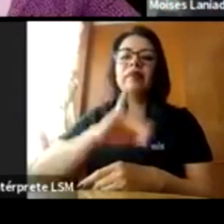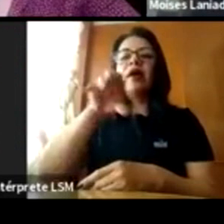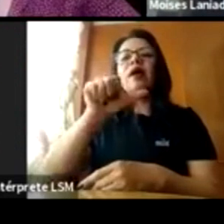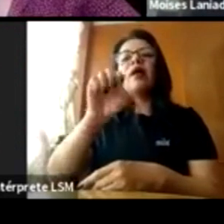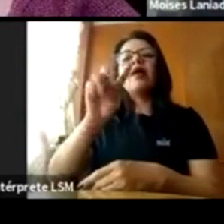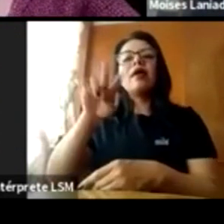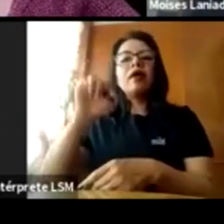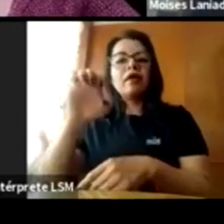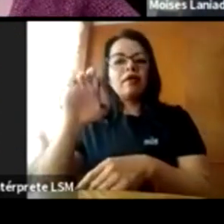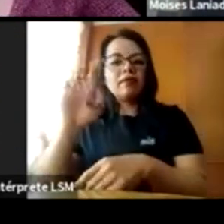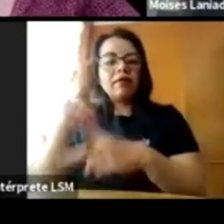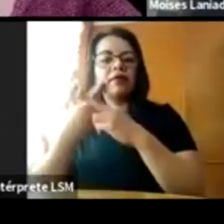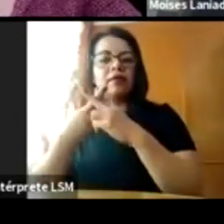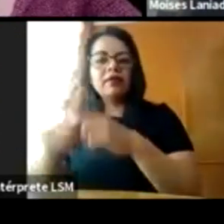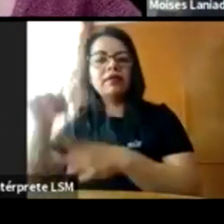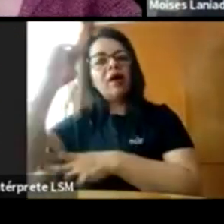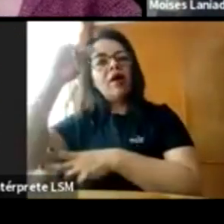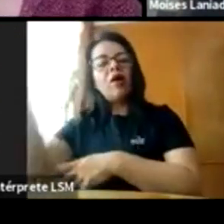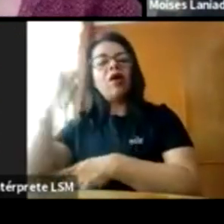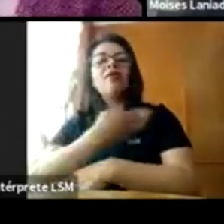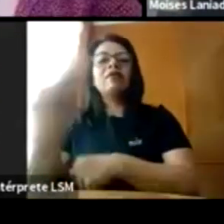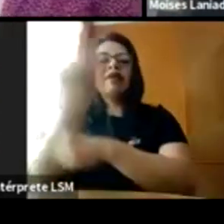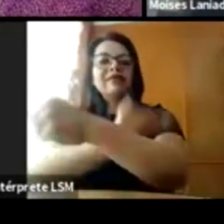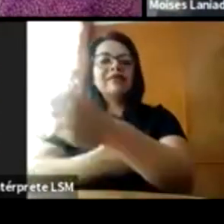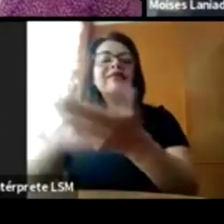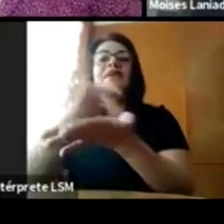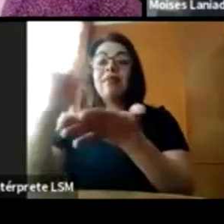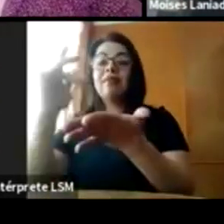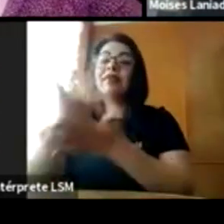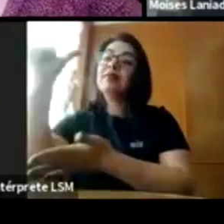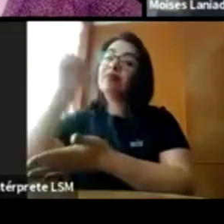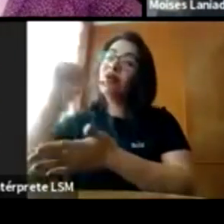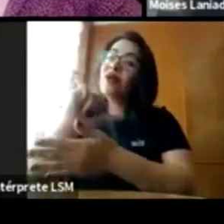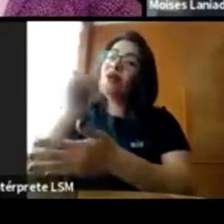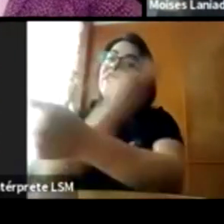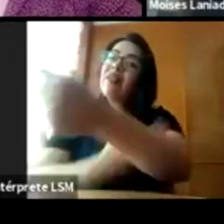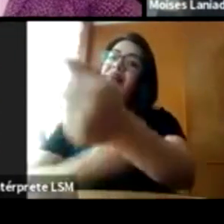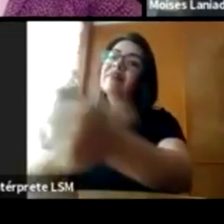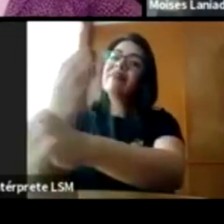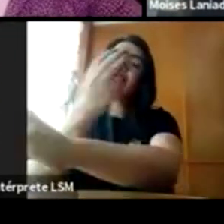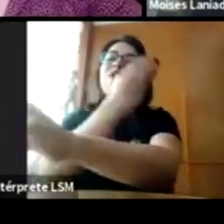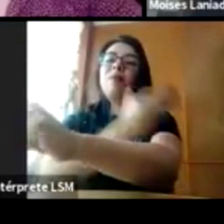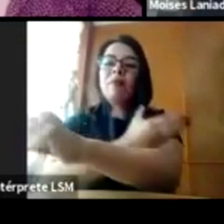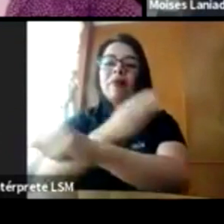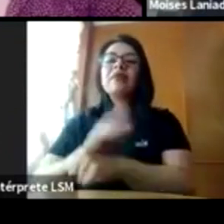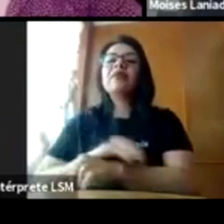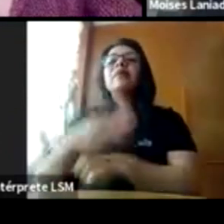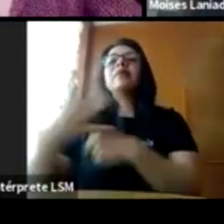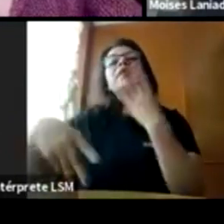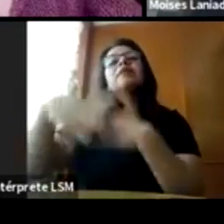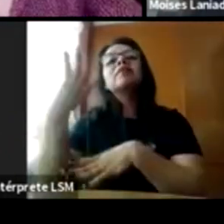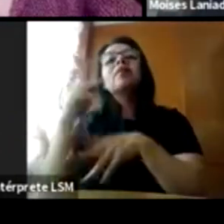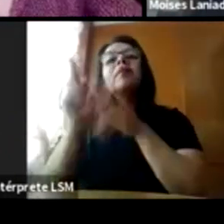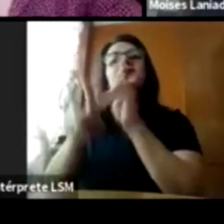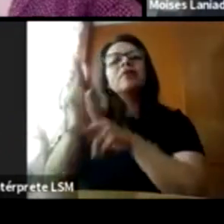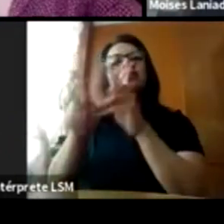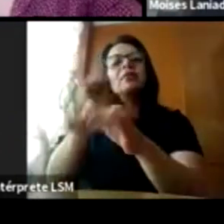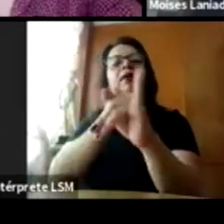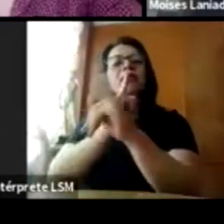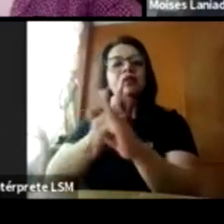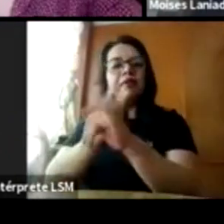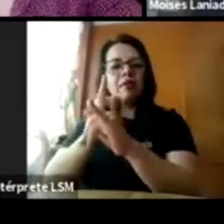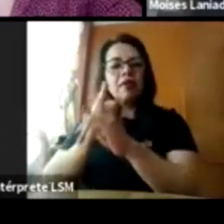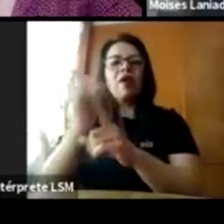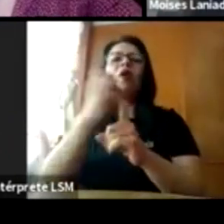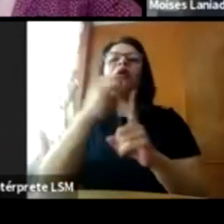Hola, tal? Buenas tardes. Gracias, gracias de verdad por acompañarnos esta tarde en el decimocuarto conversatorio en línea, organizado por